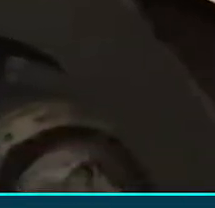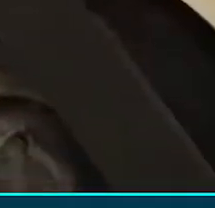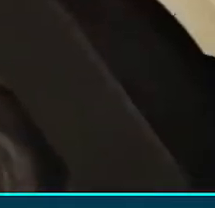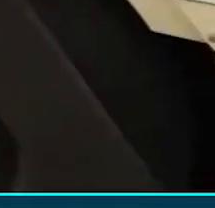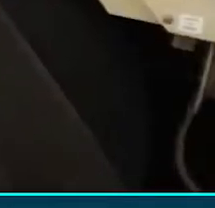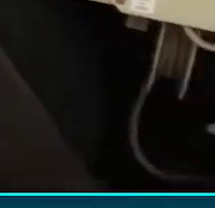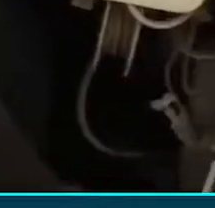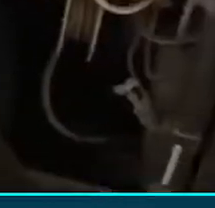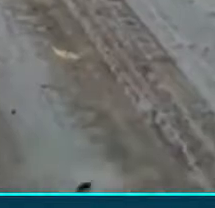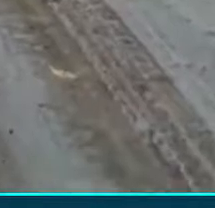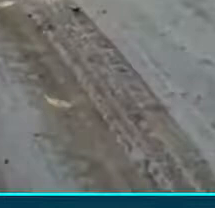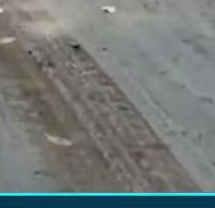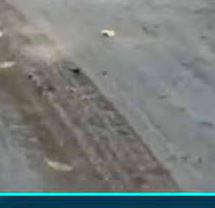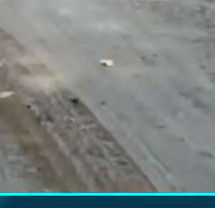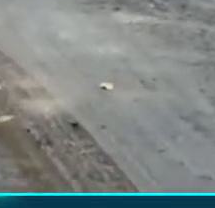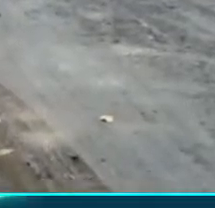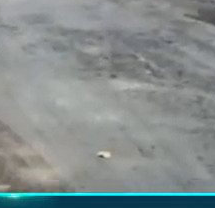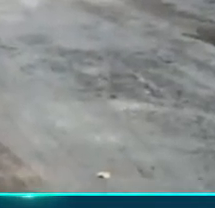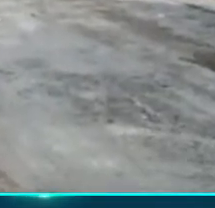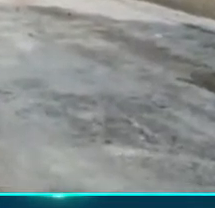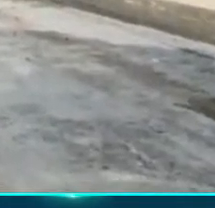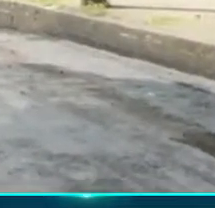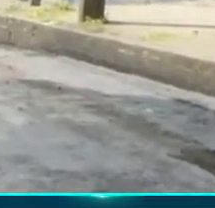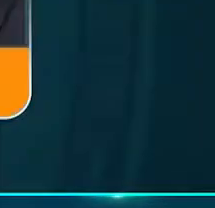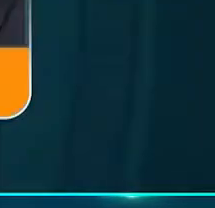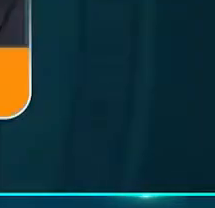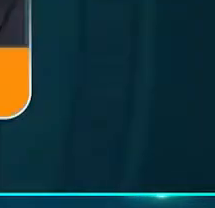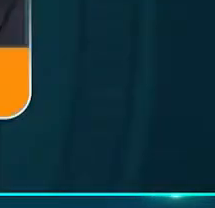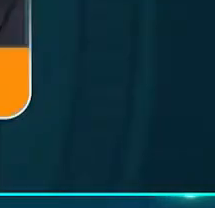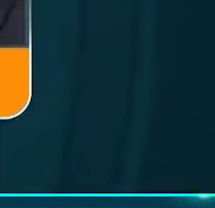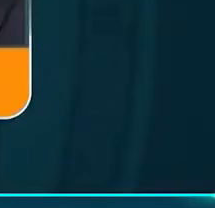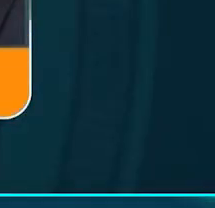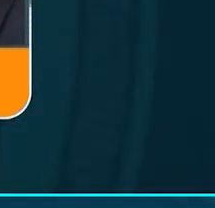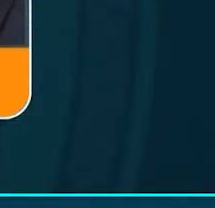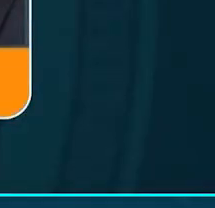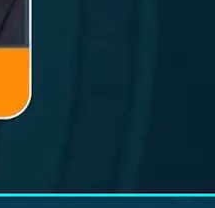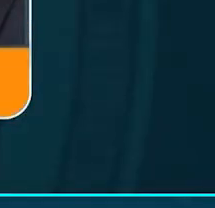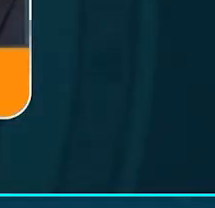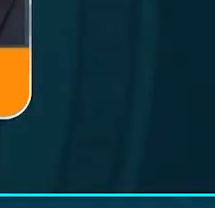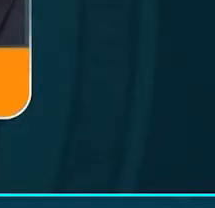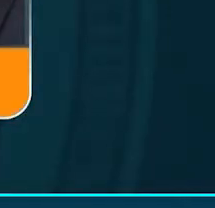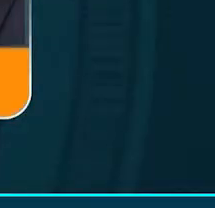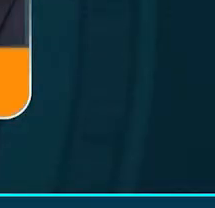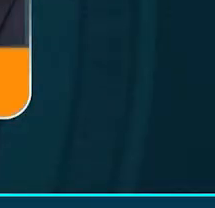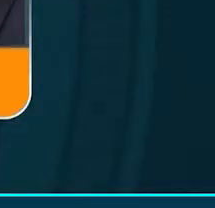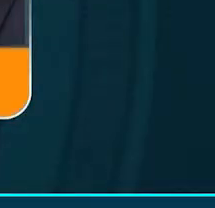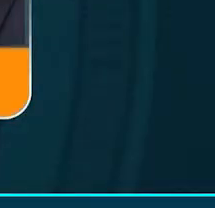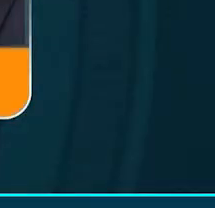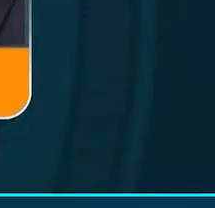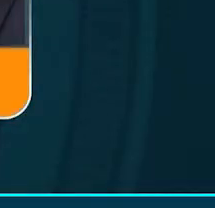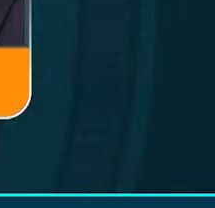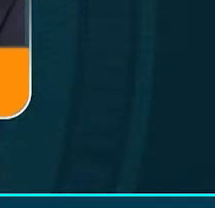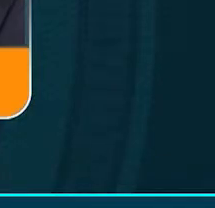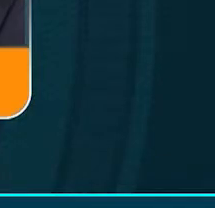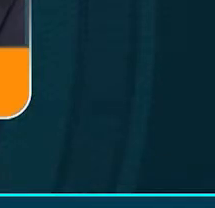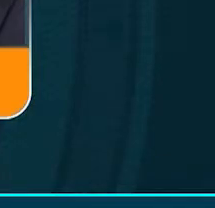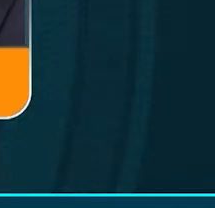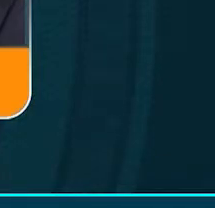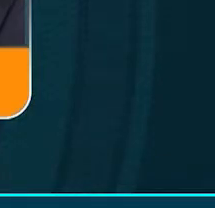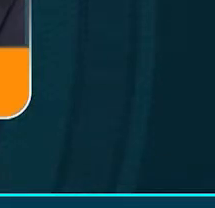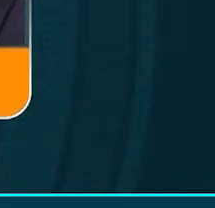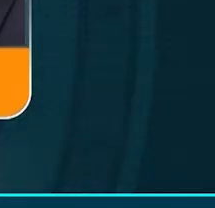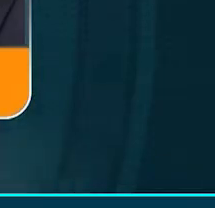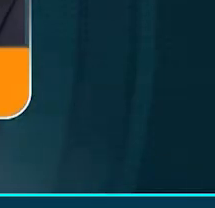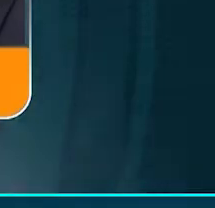sectores de la ciudad y vamos avanzando, mejorando todo lo que es la